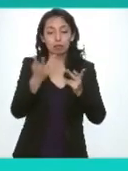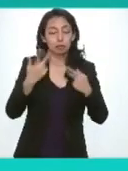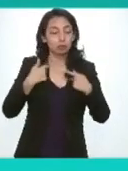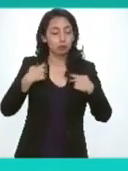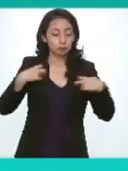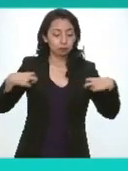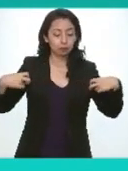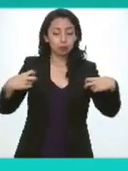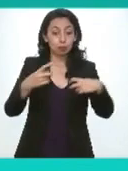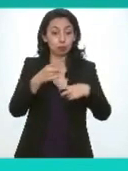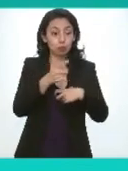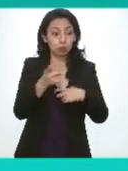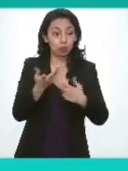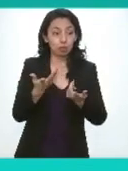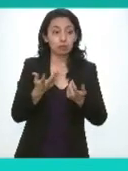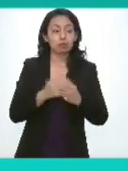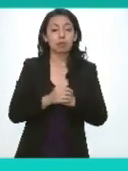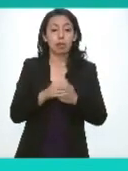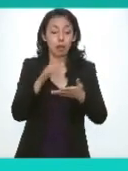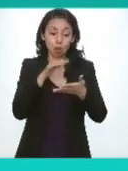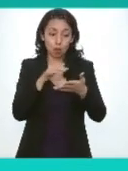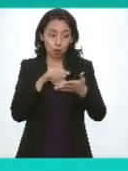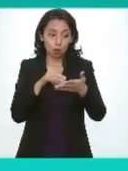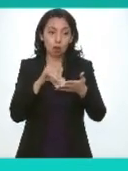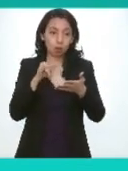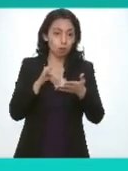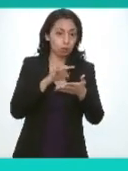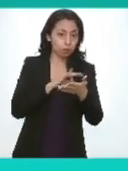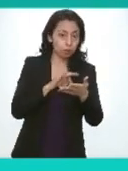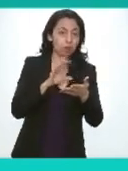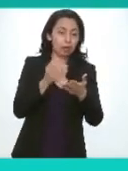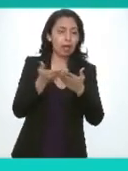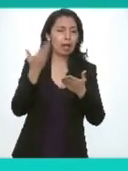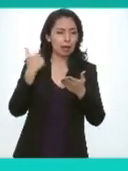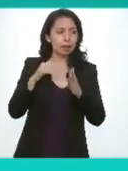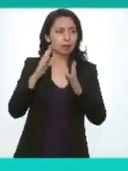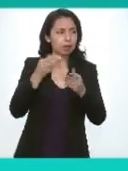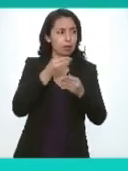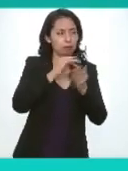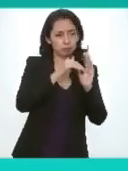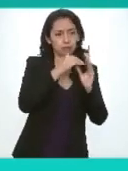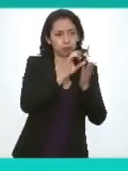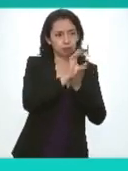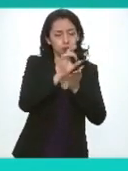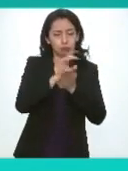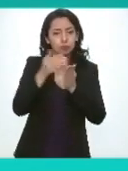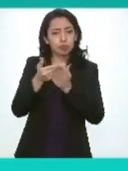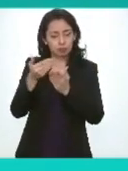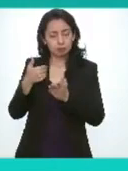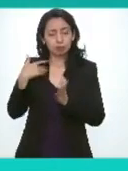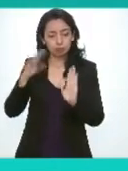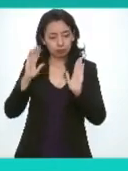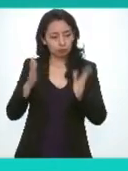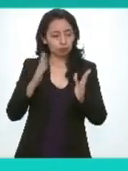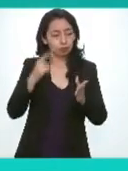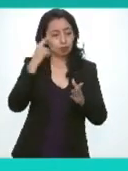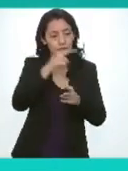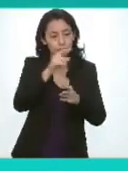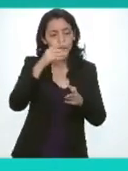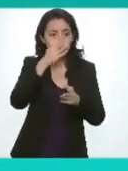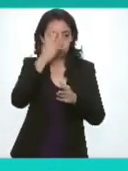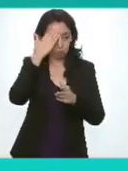presentes si se dispensa la lectura de los documentos que ya fueron circulados con anticipación para su